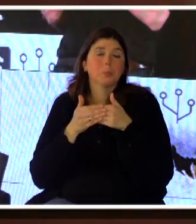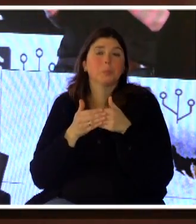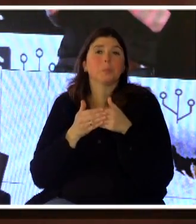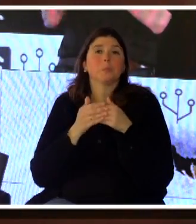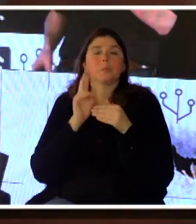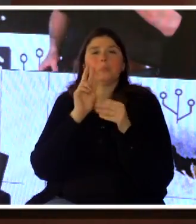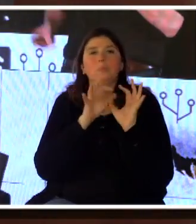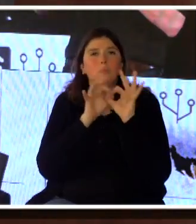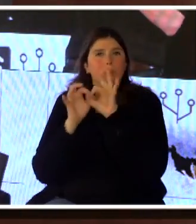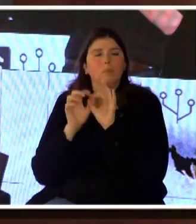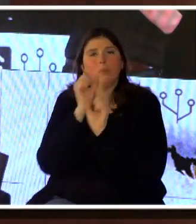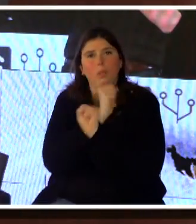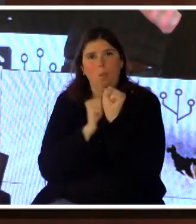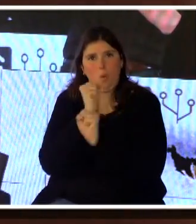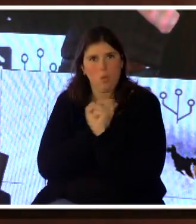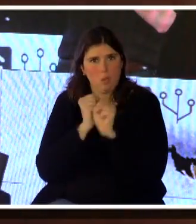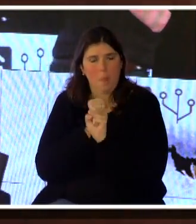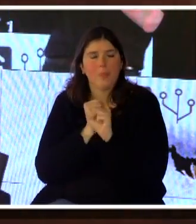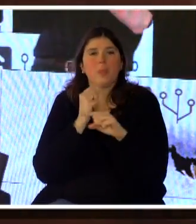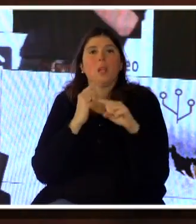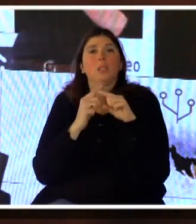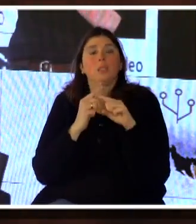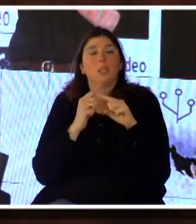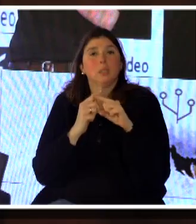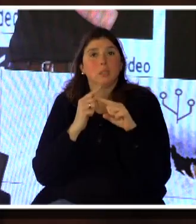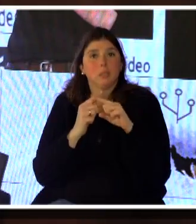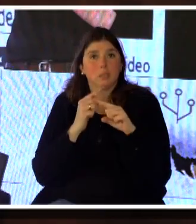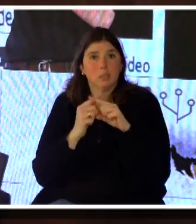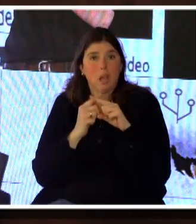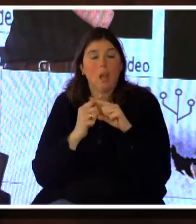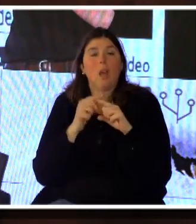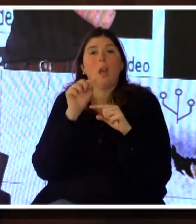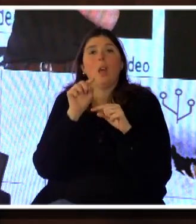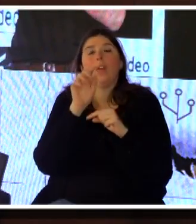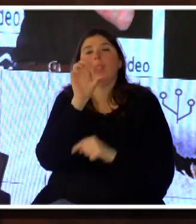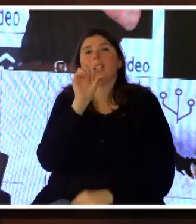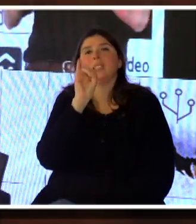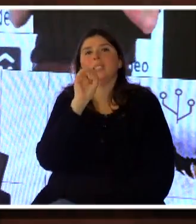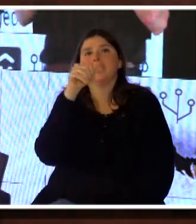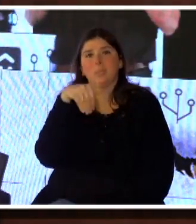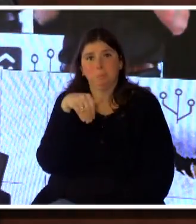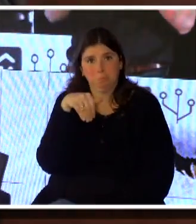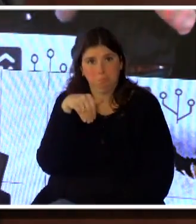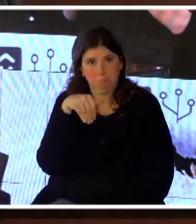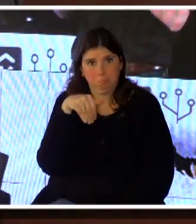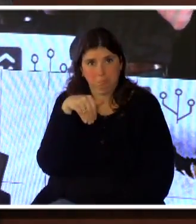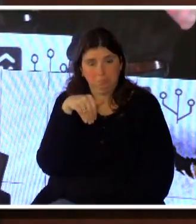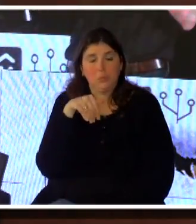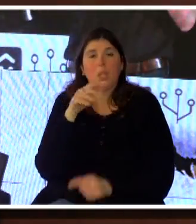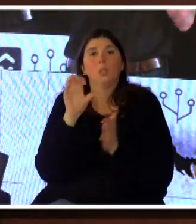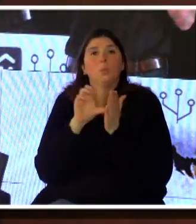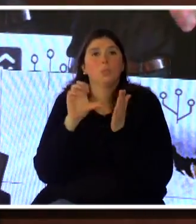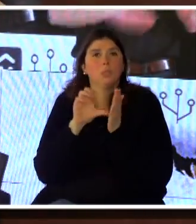tecnológica, la existencia de un sistema de información, el SIM, que es un data warehouse, un sistema de